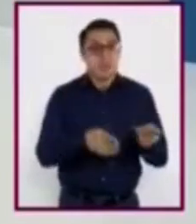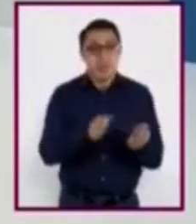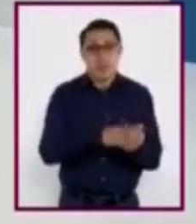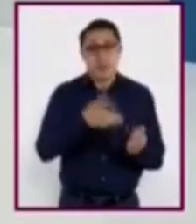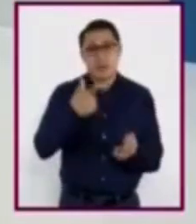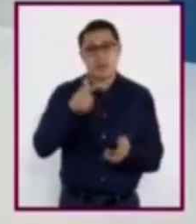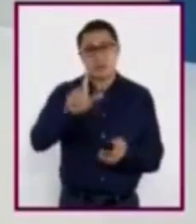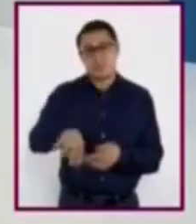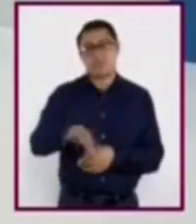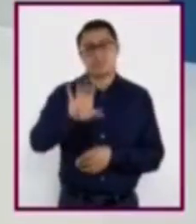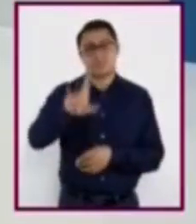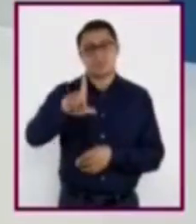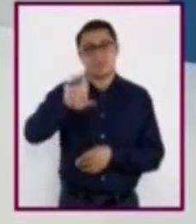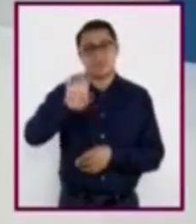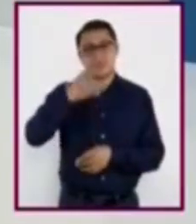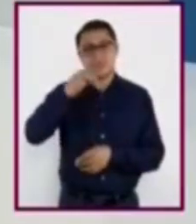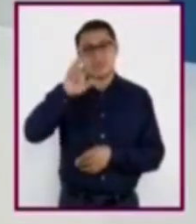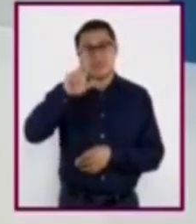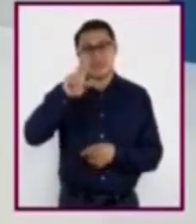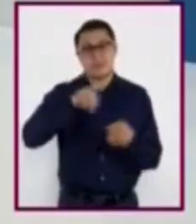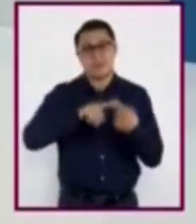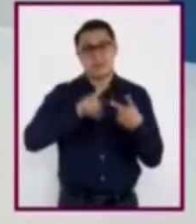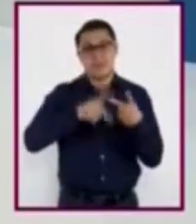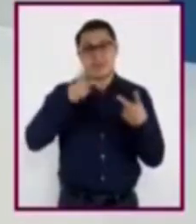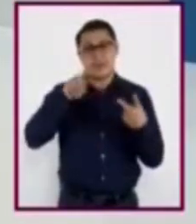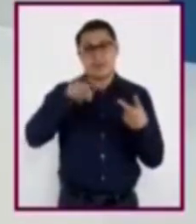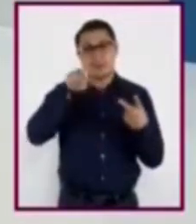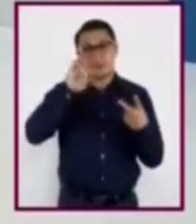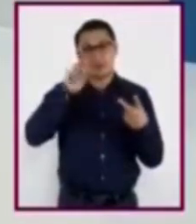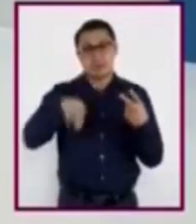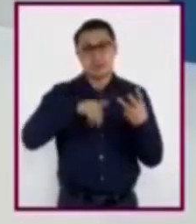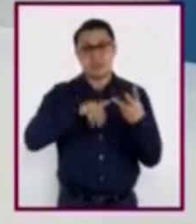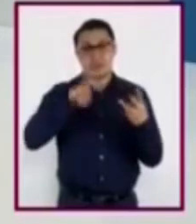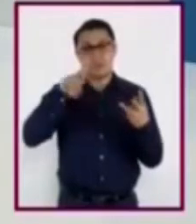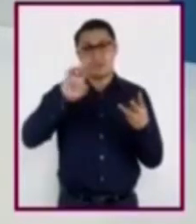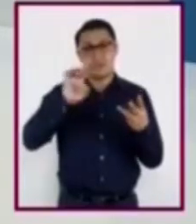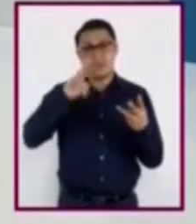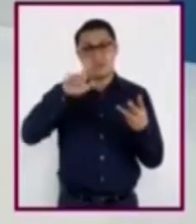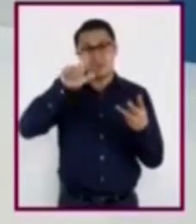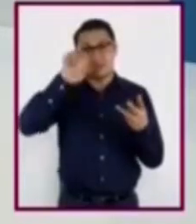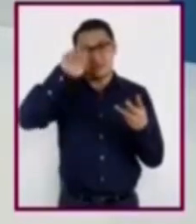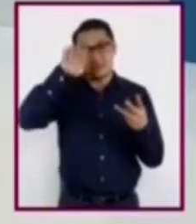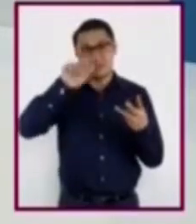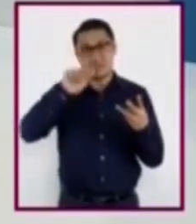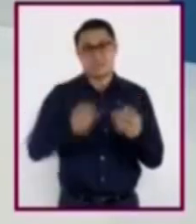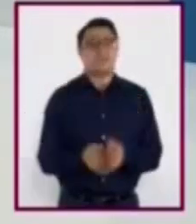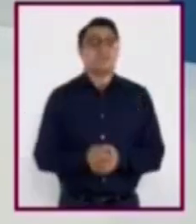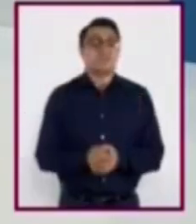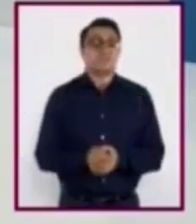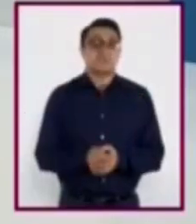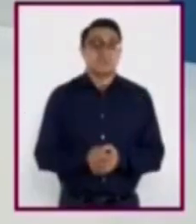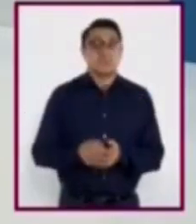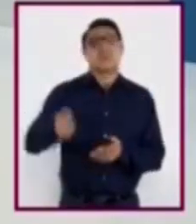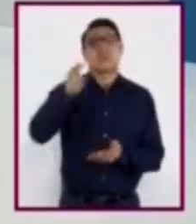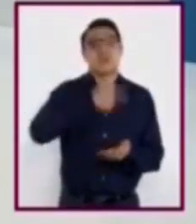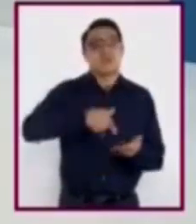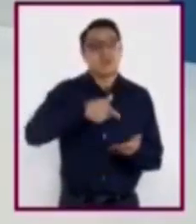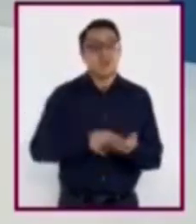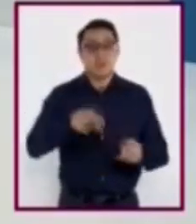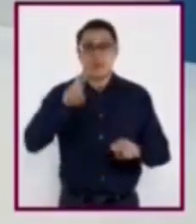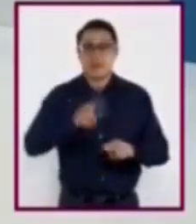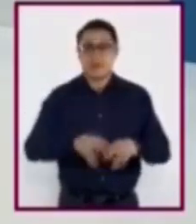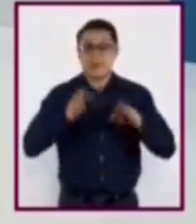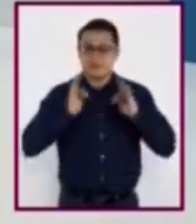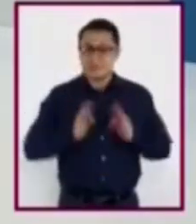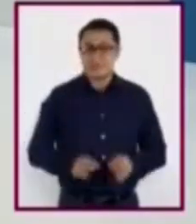y regleta. Elijan su lugar preferido para trabajar. Les recomiendo que sea un espacio con buena luz y donde tengan